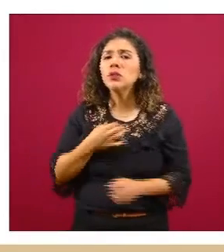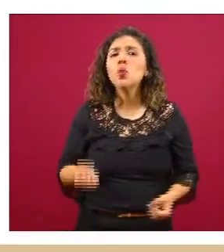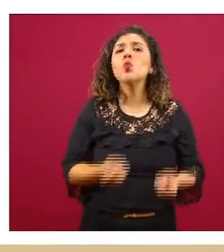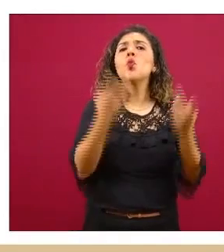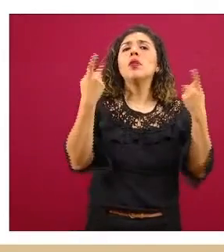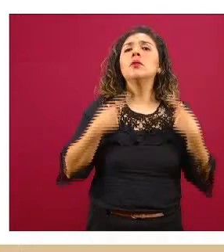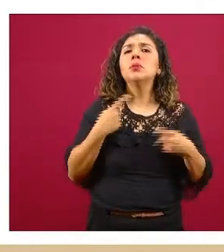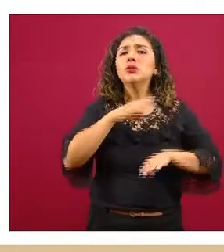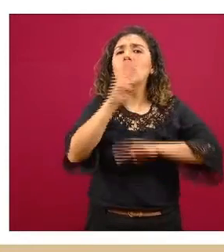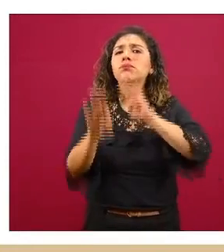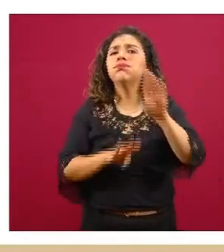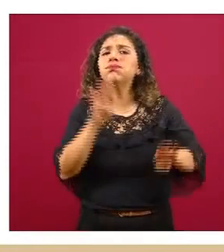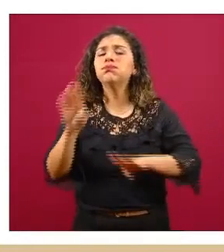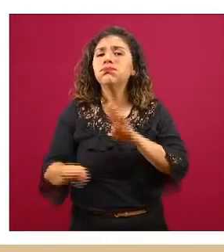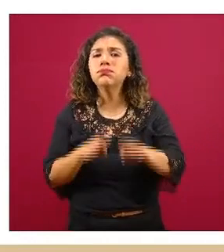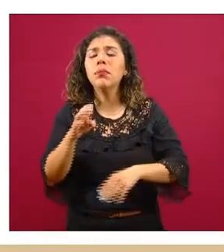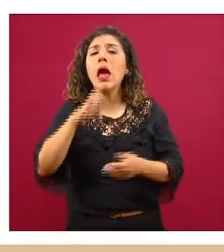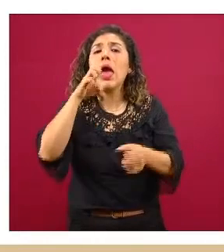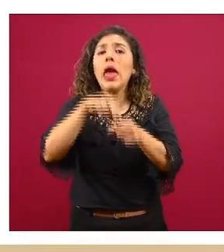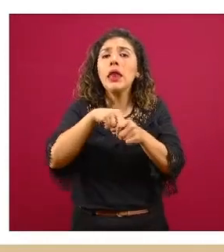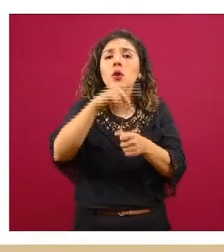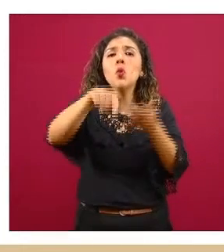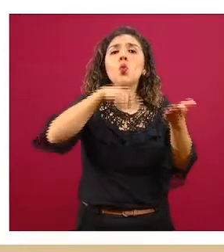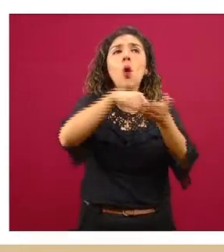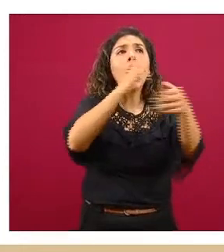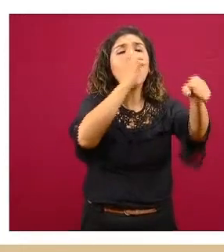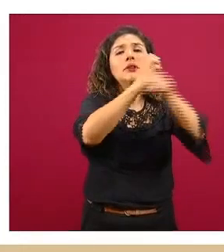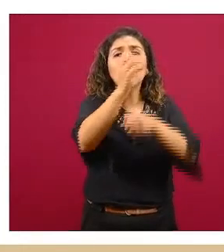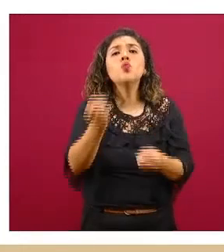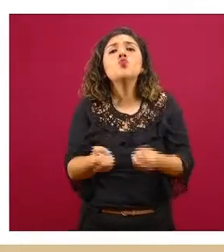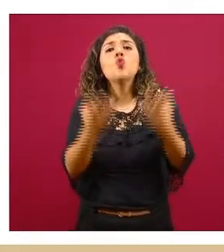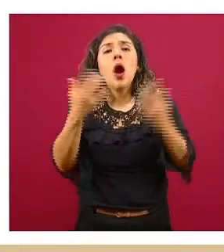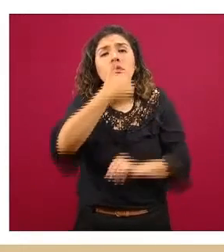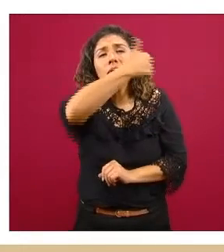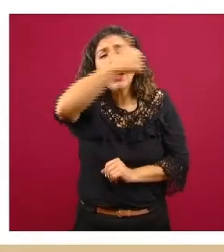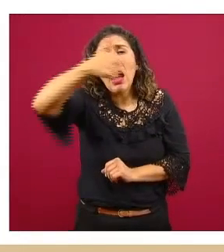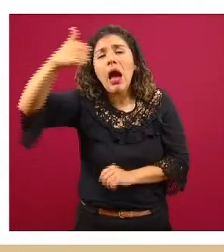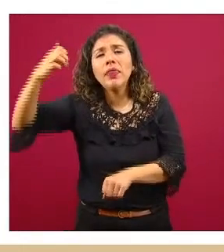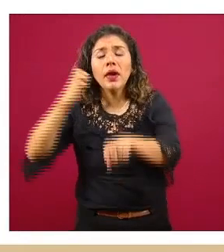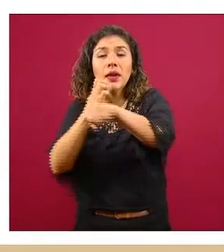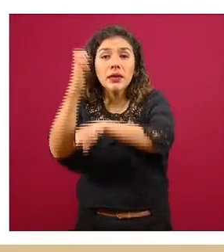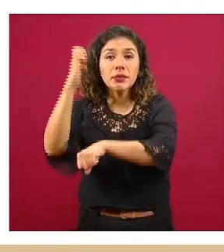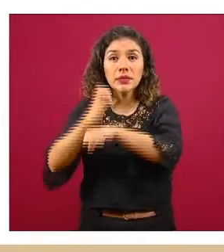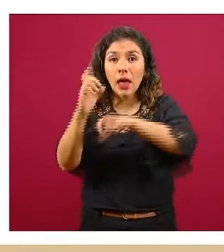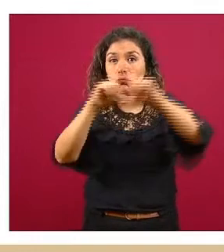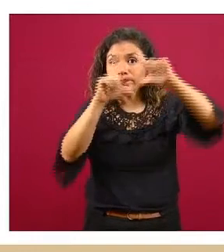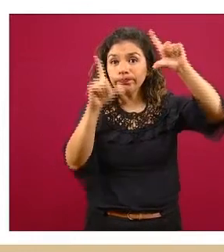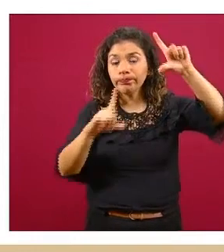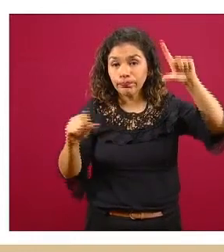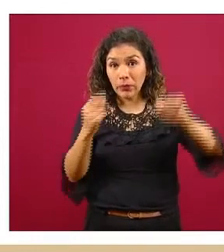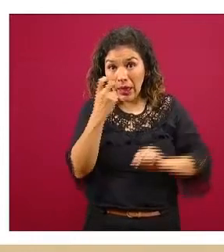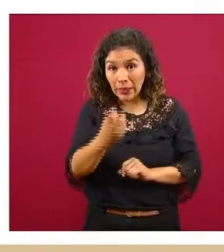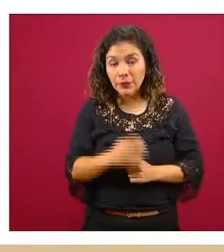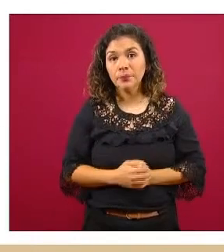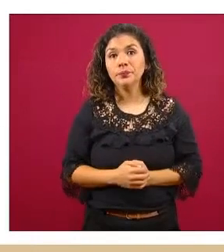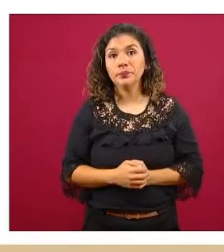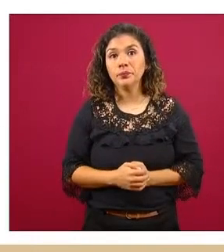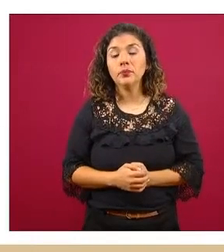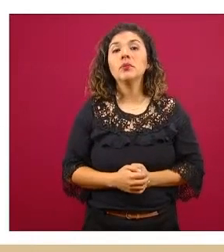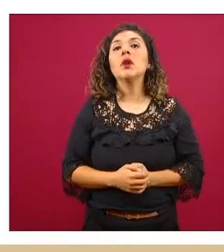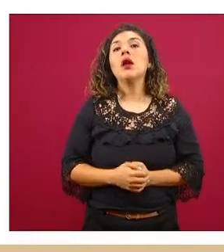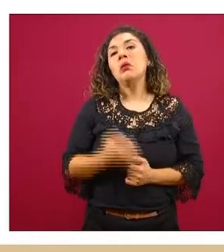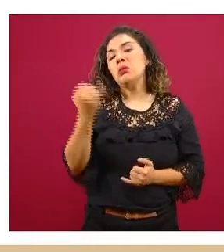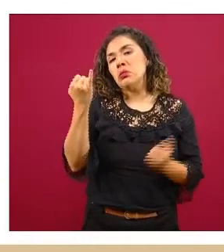número total de defunciones que ocurrieron en la entidad en cada una de las entidades y lo comparamos con las defunciones